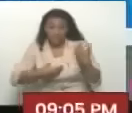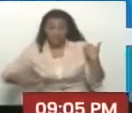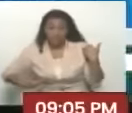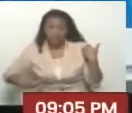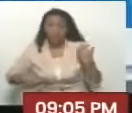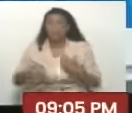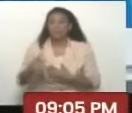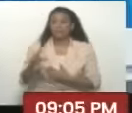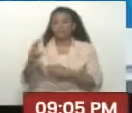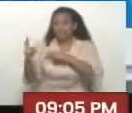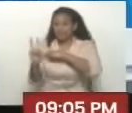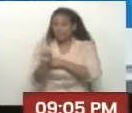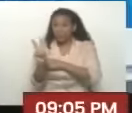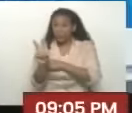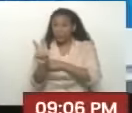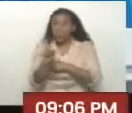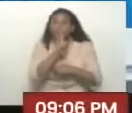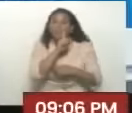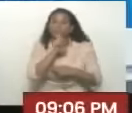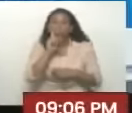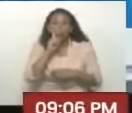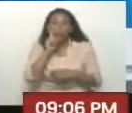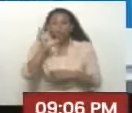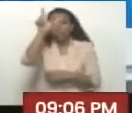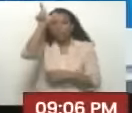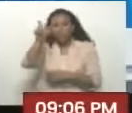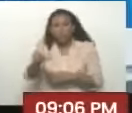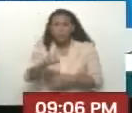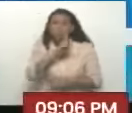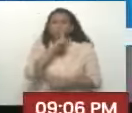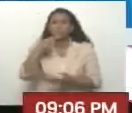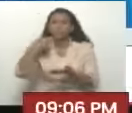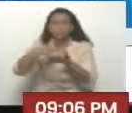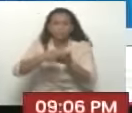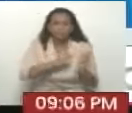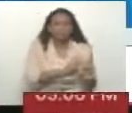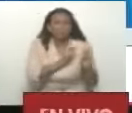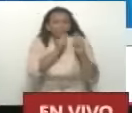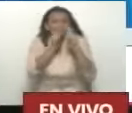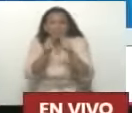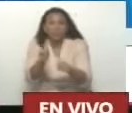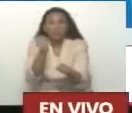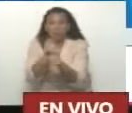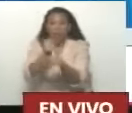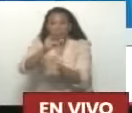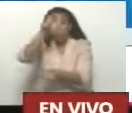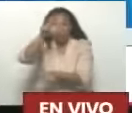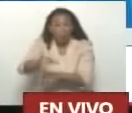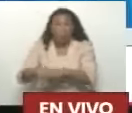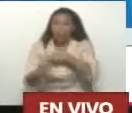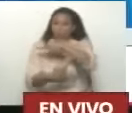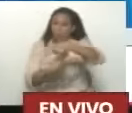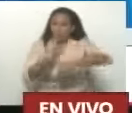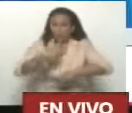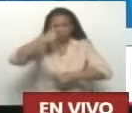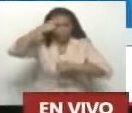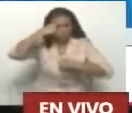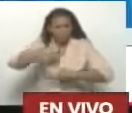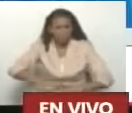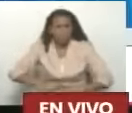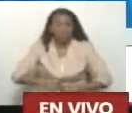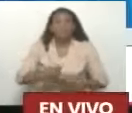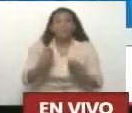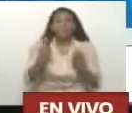voy a nombrar también a un patriota, a un trabajador incansable, a un revolucionario. Se